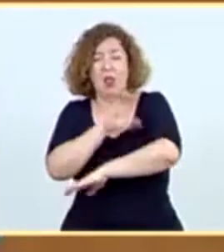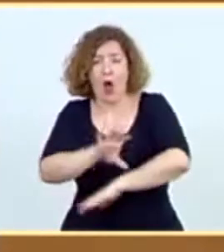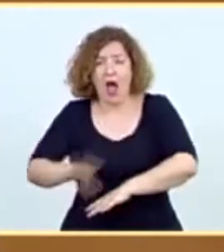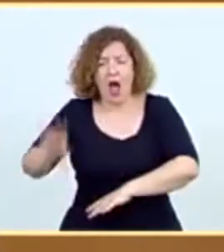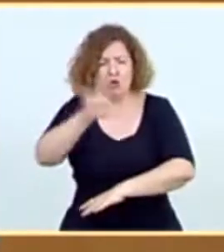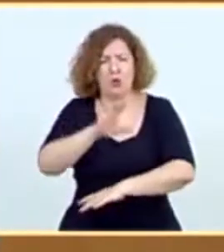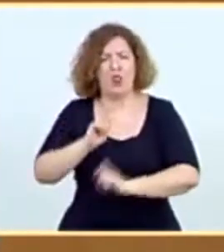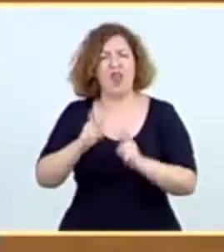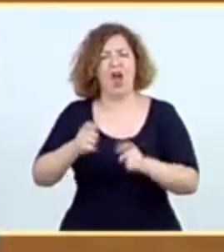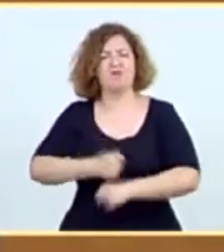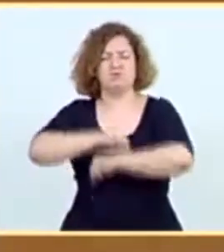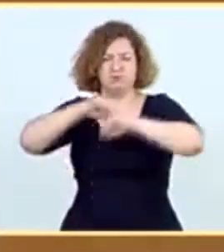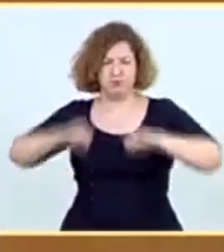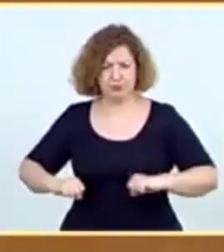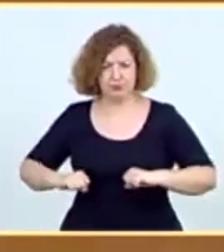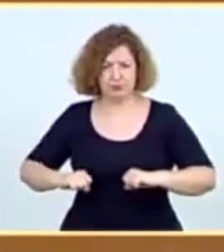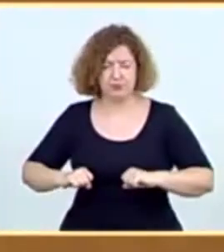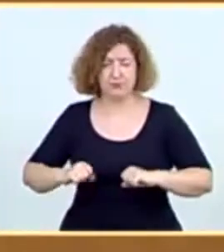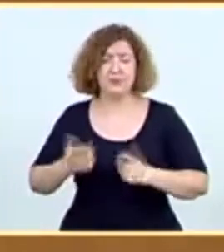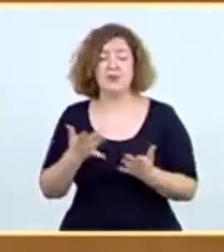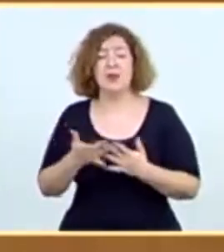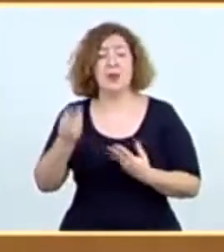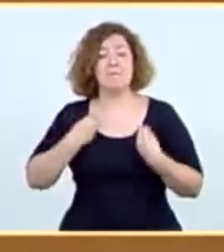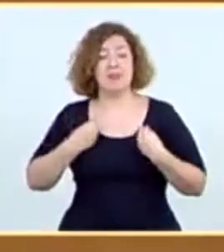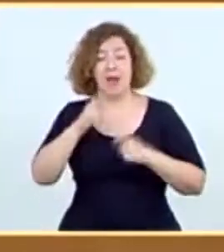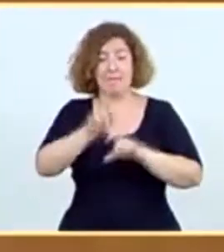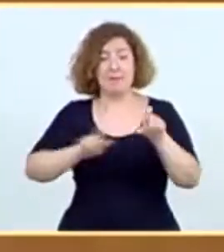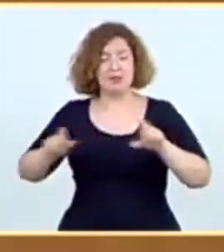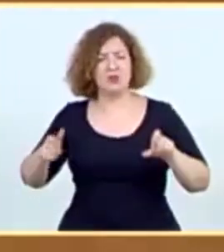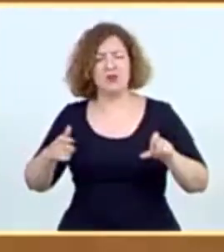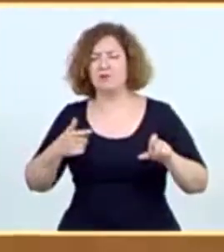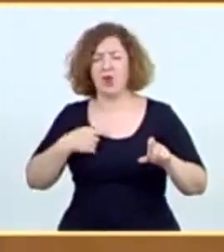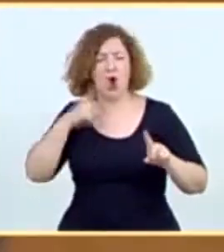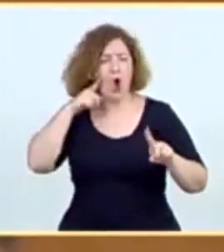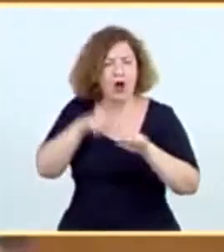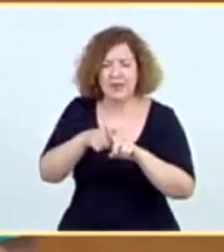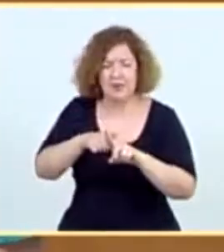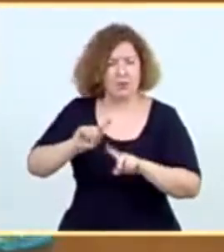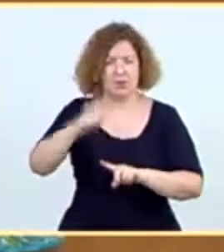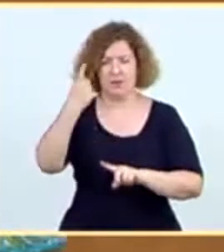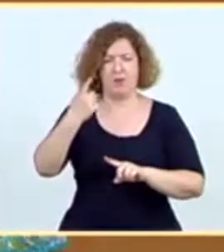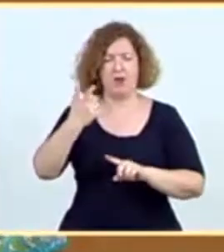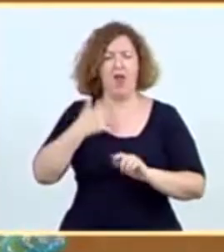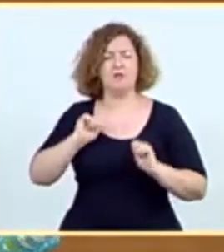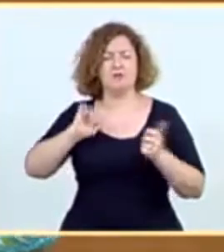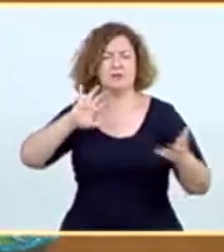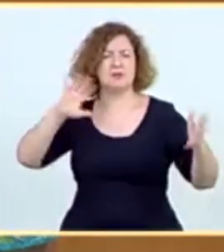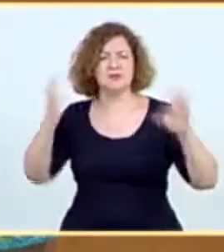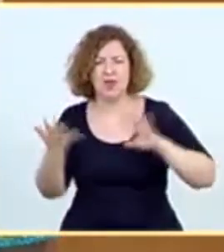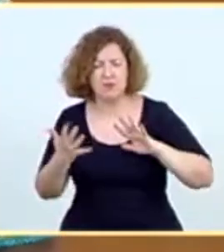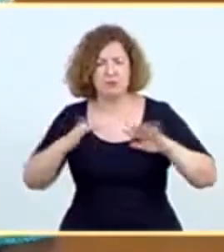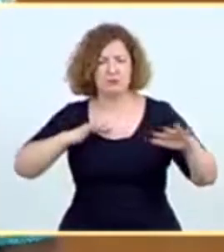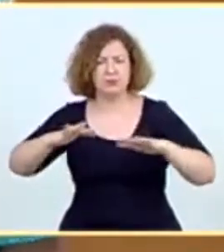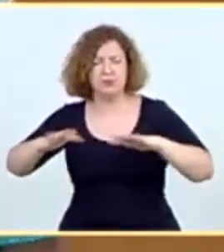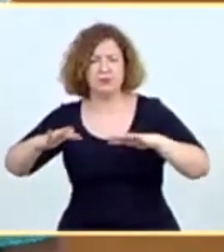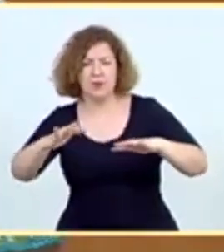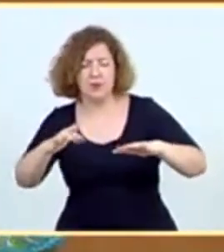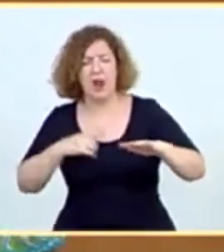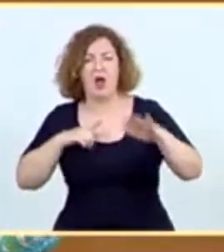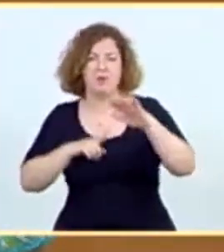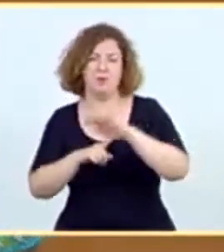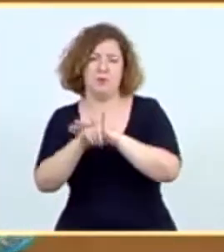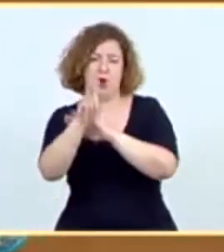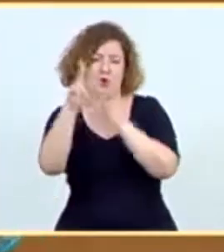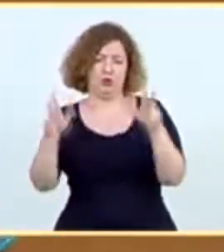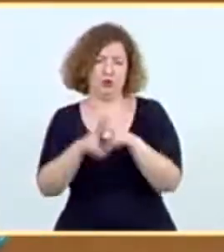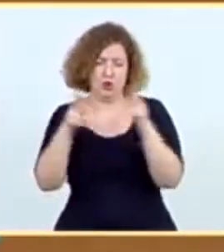que además de asegurar la vida de las personas, se convierta en el gran impulsor de las transformaciones que requiere el progreso social.